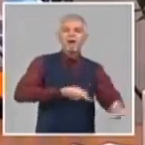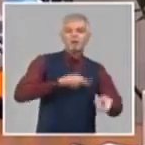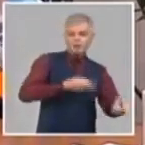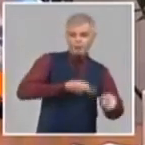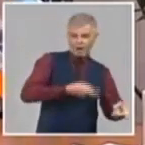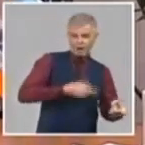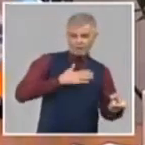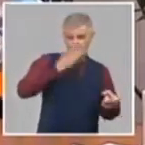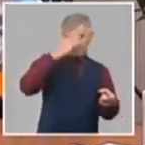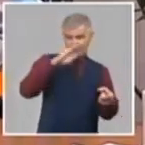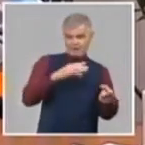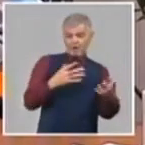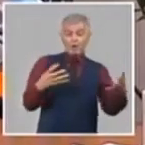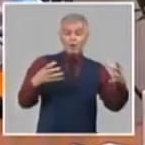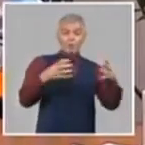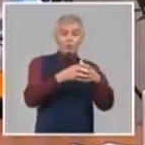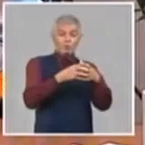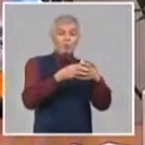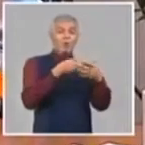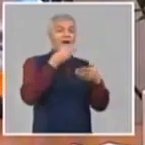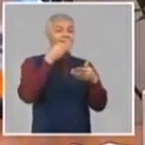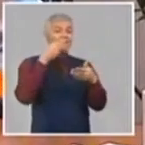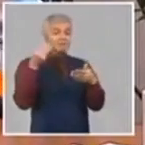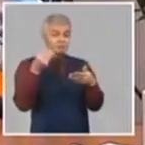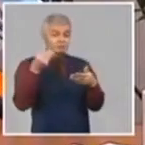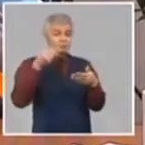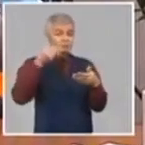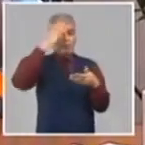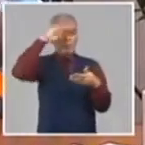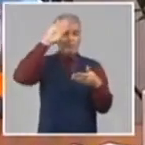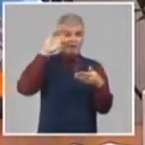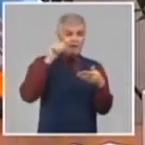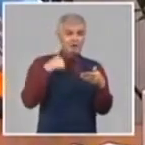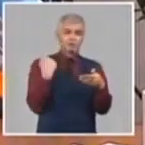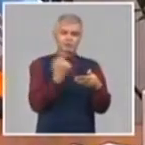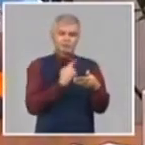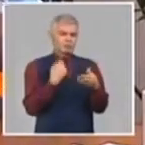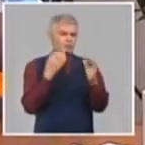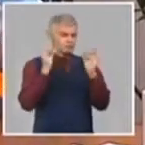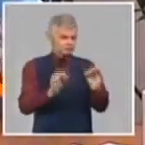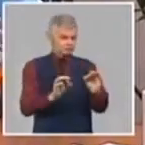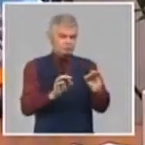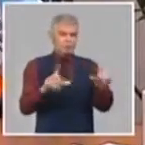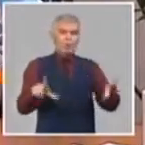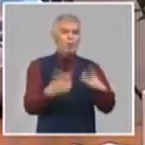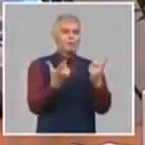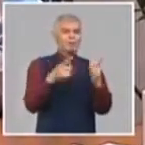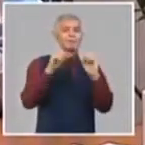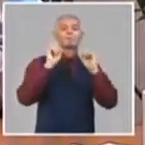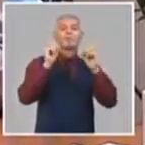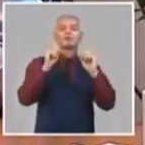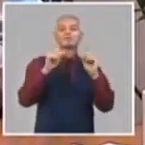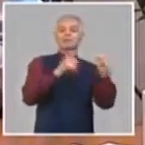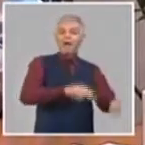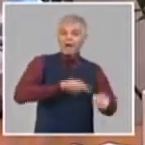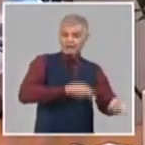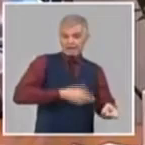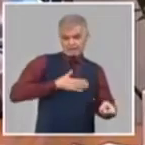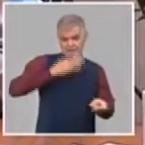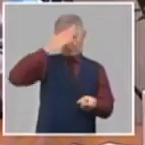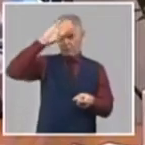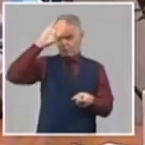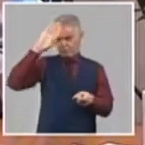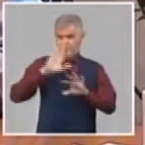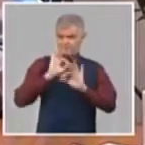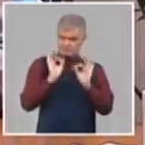Cuba tiene tierras y productores. Y nos regimos por la política agraria del país, que tiene 12 funciones estatales, y a ello nos